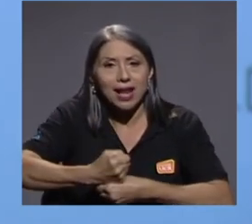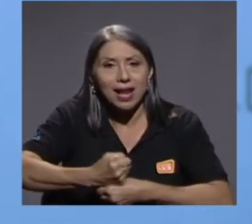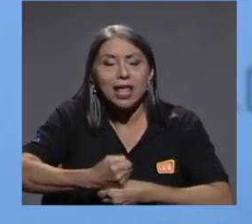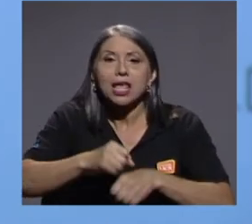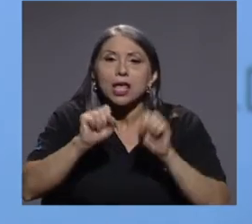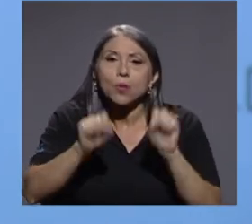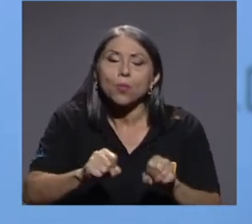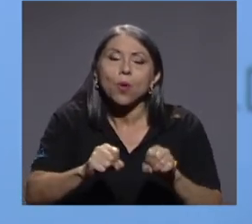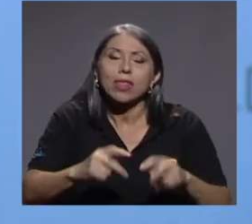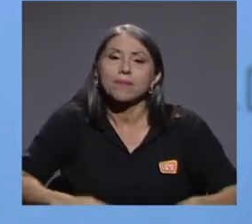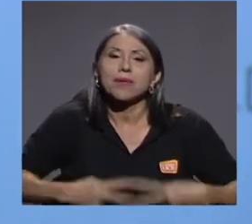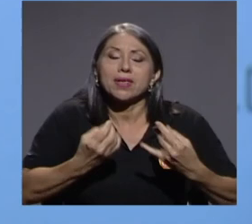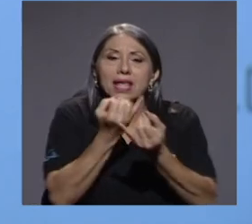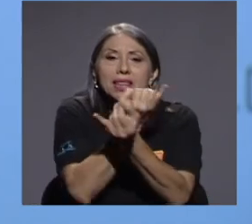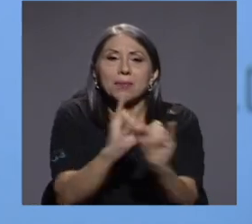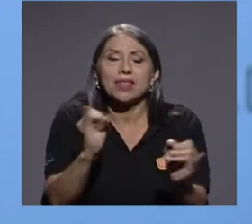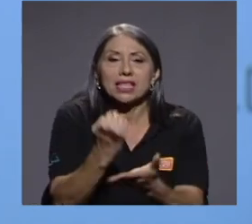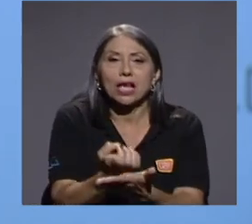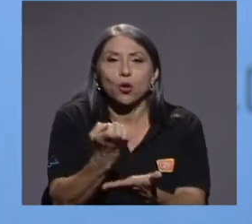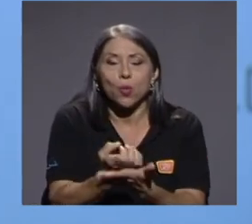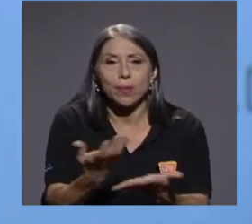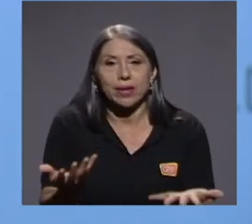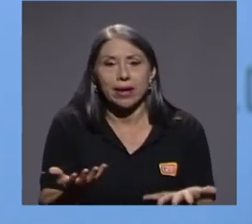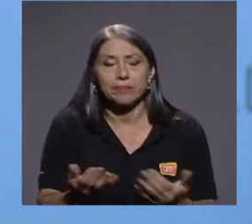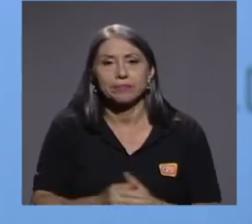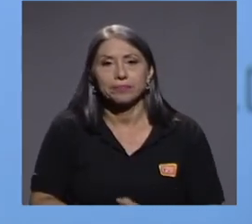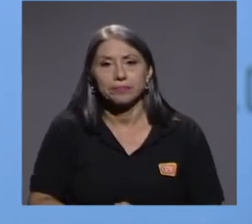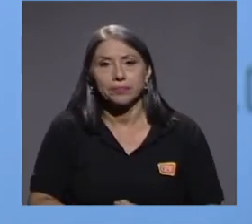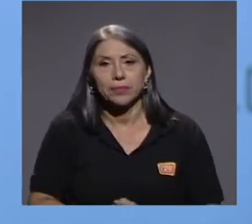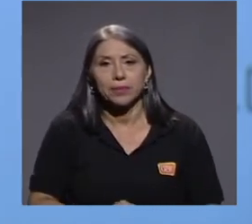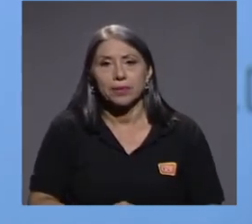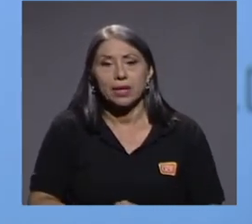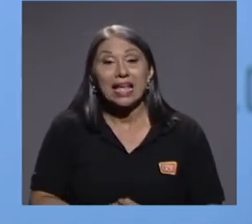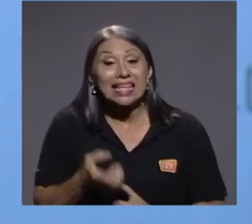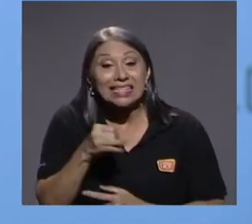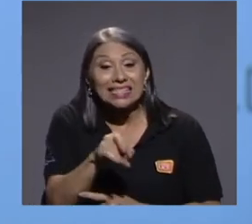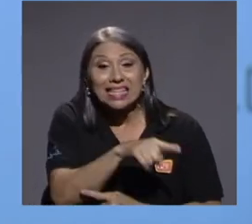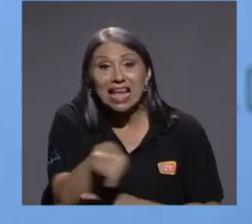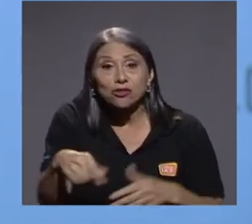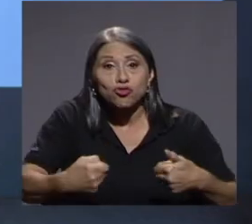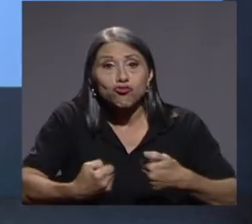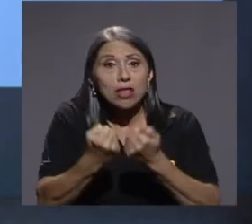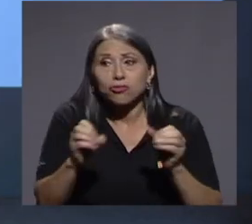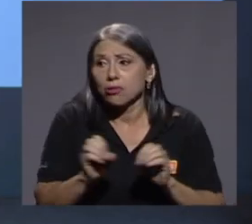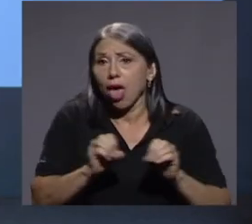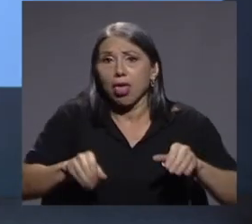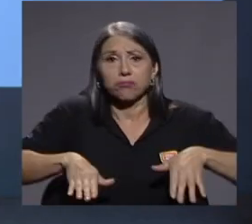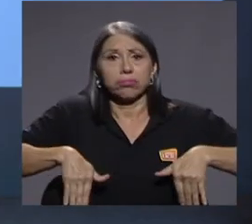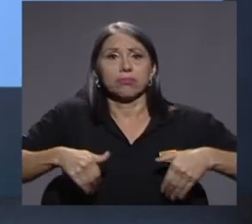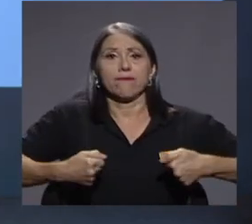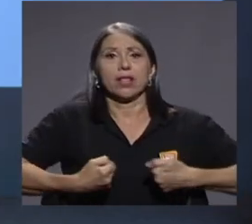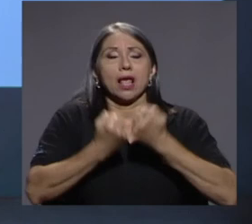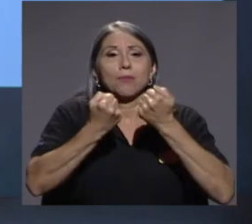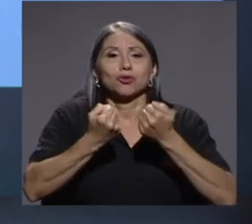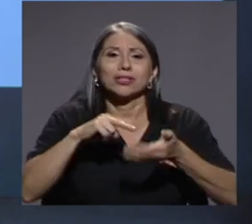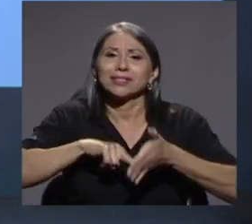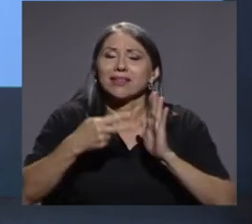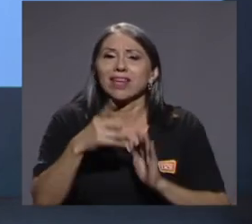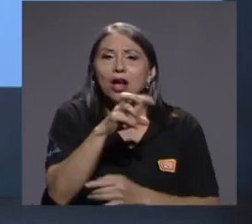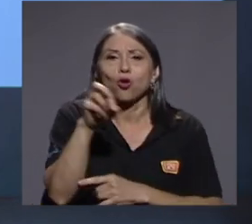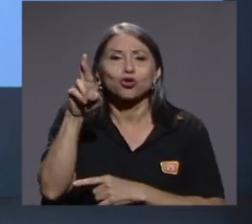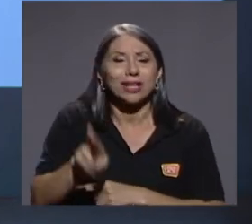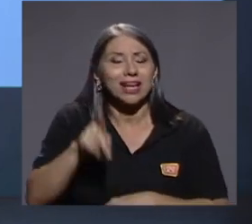independencia económica a la cual puedan aspirar. Si no enfrentamos estos retos, Costa Rica no podrá realmente